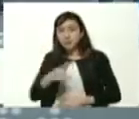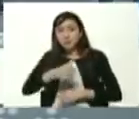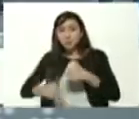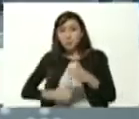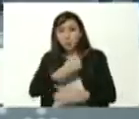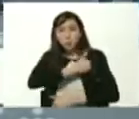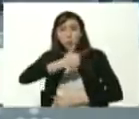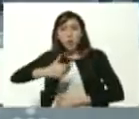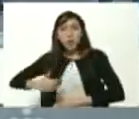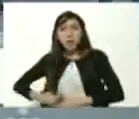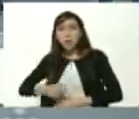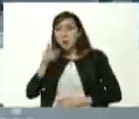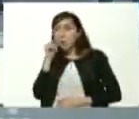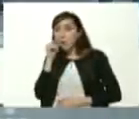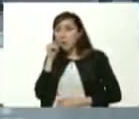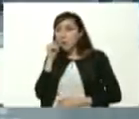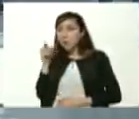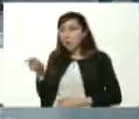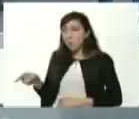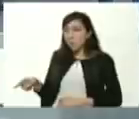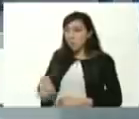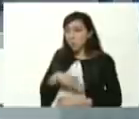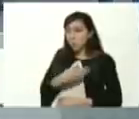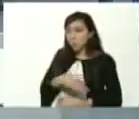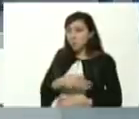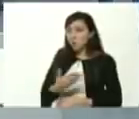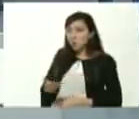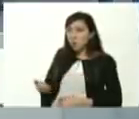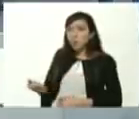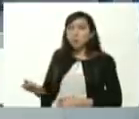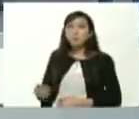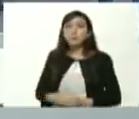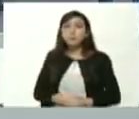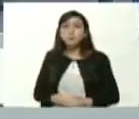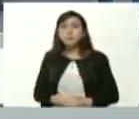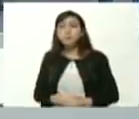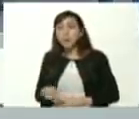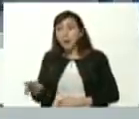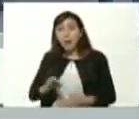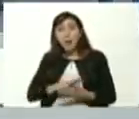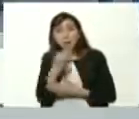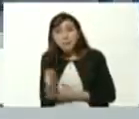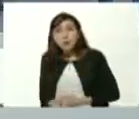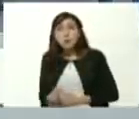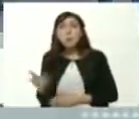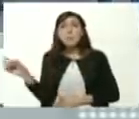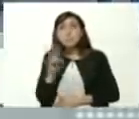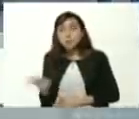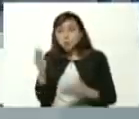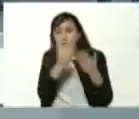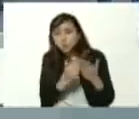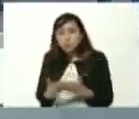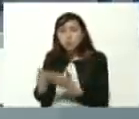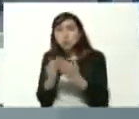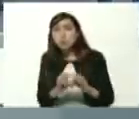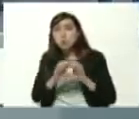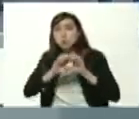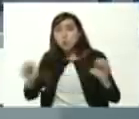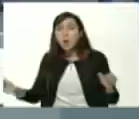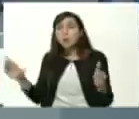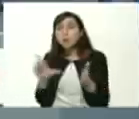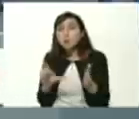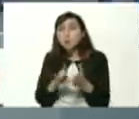señor vicepresidente de la federación venezolana de estudiantes de educación media